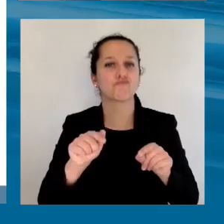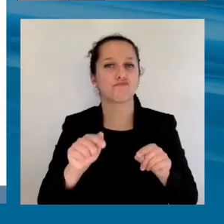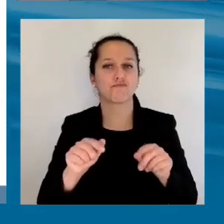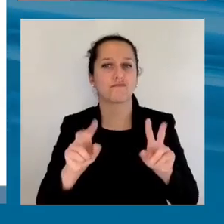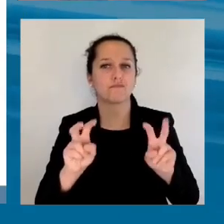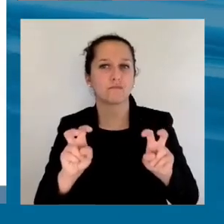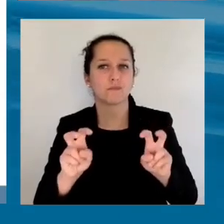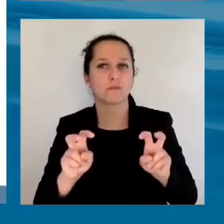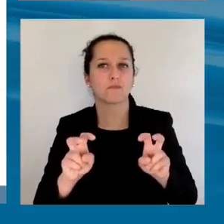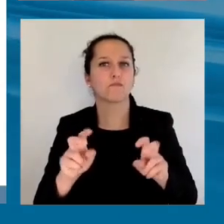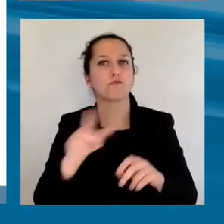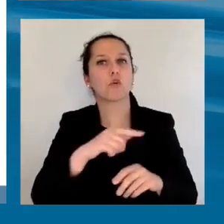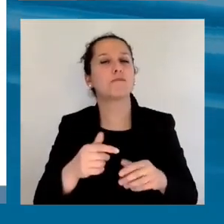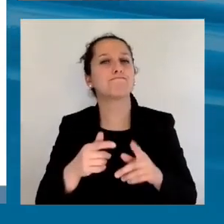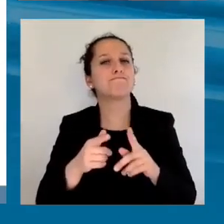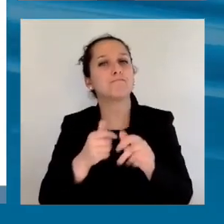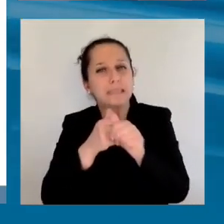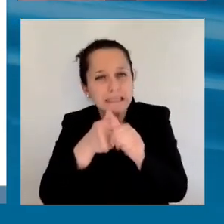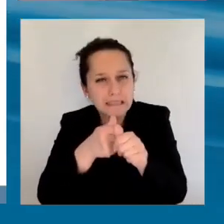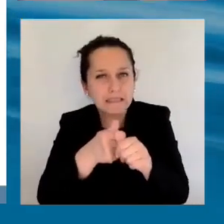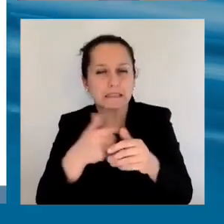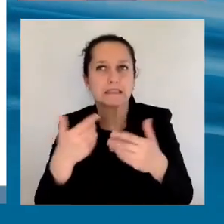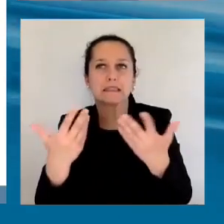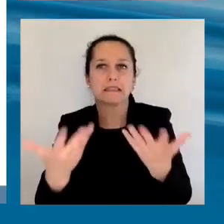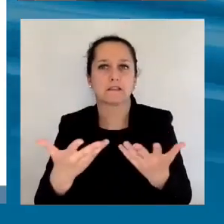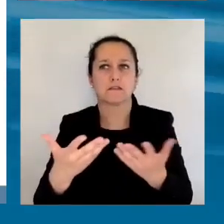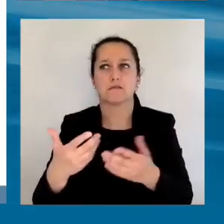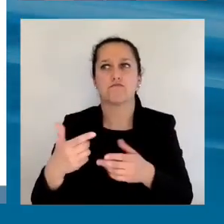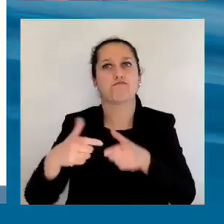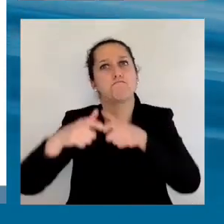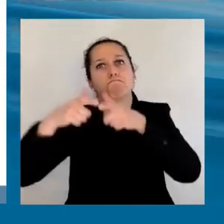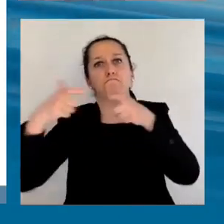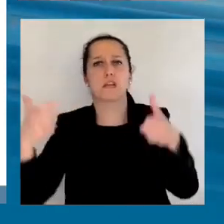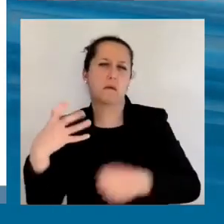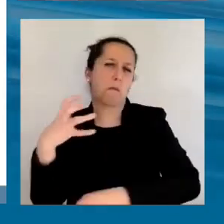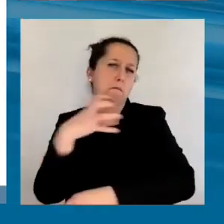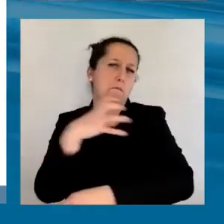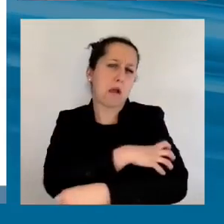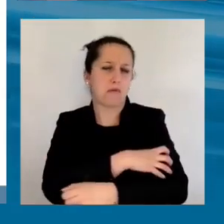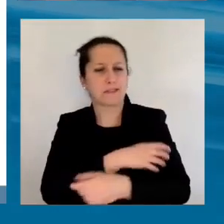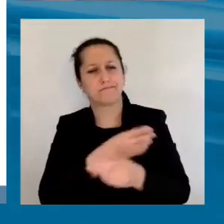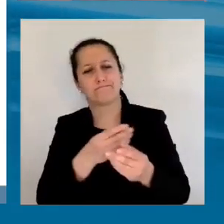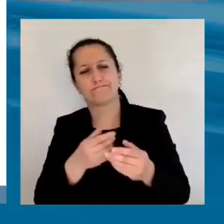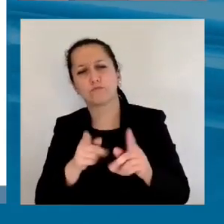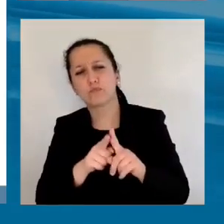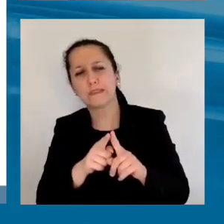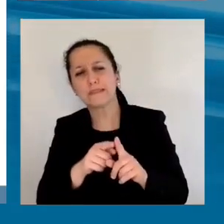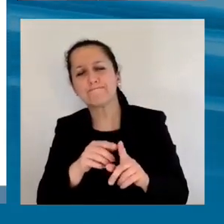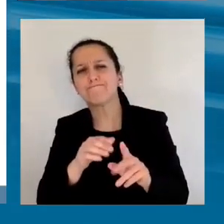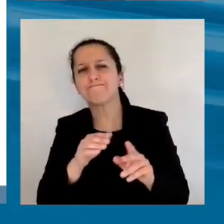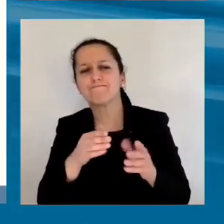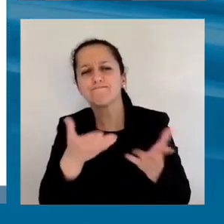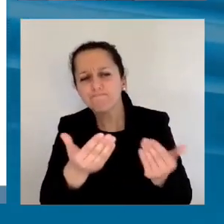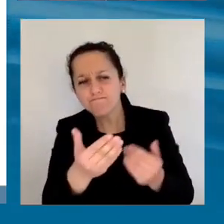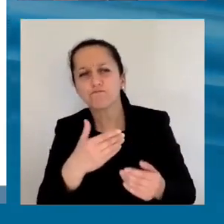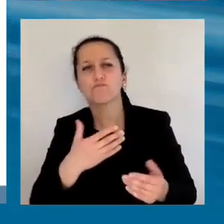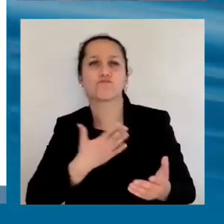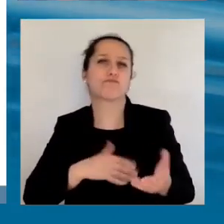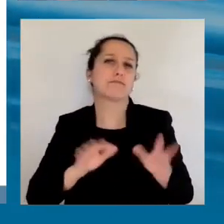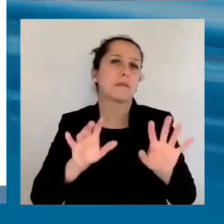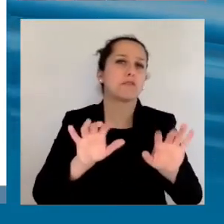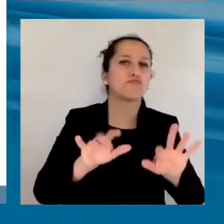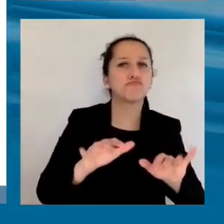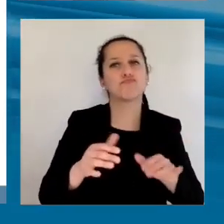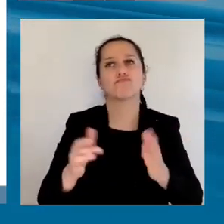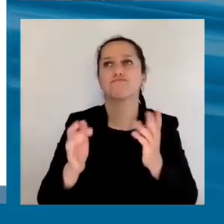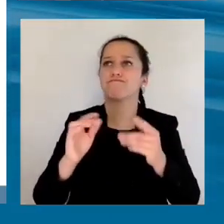cuando hay presiones de parte de los grandes socios comerciales en materia de telecomunicaciones, en materia de